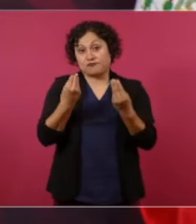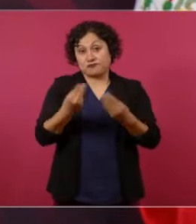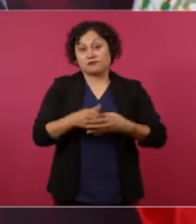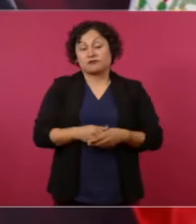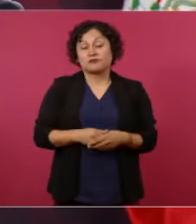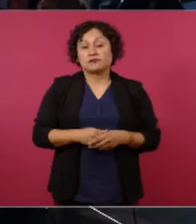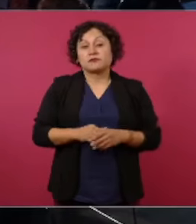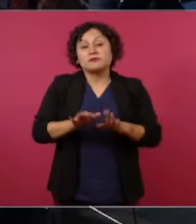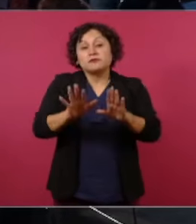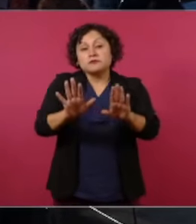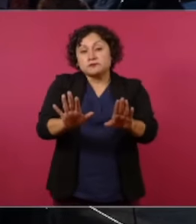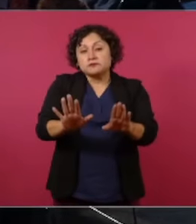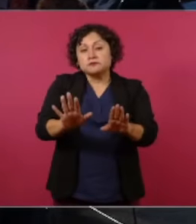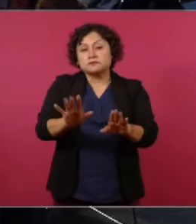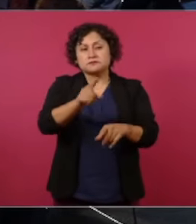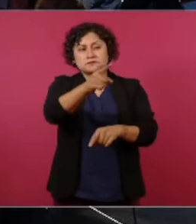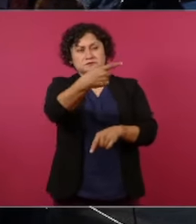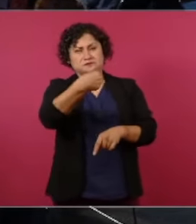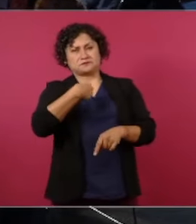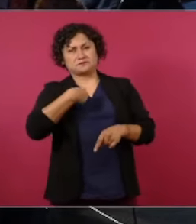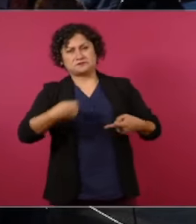Con nosotros no se portaron mal,